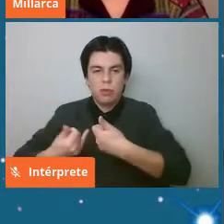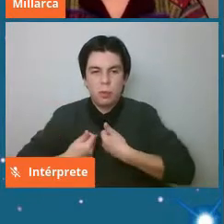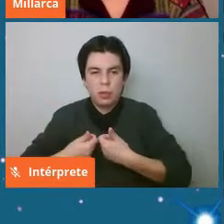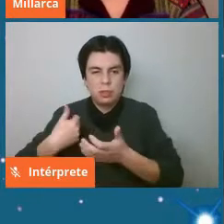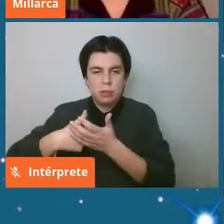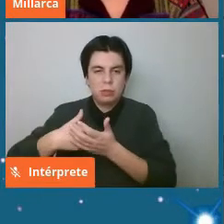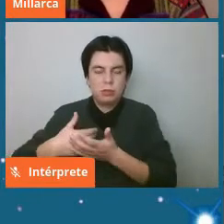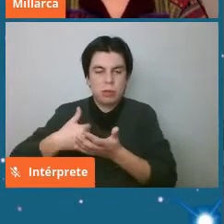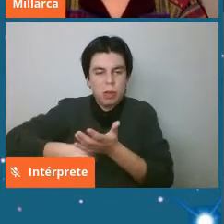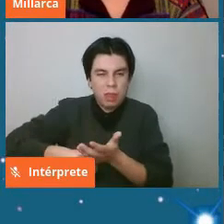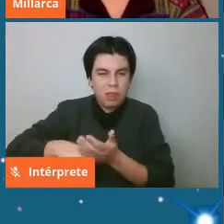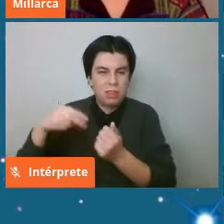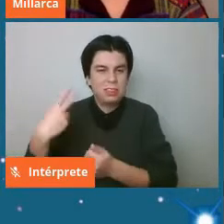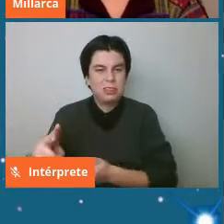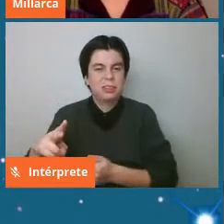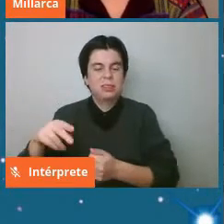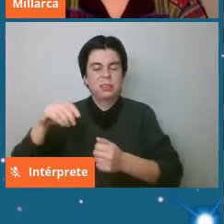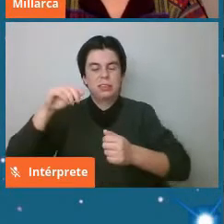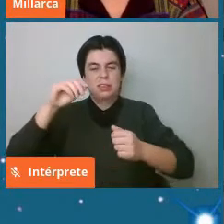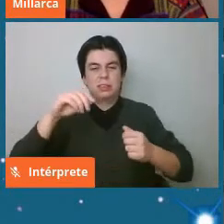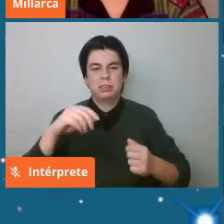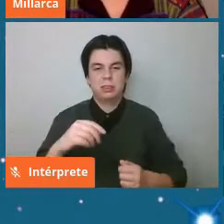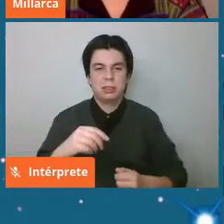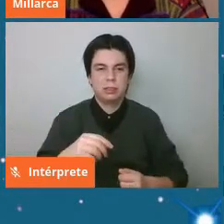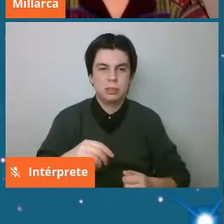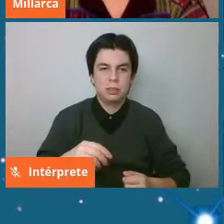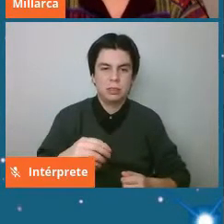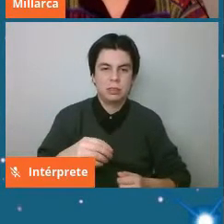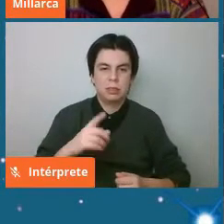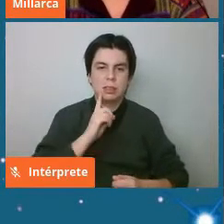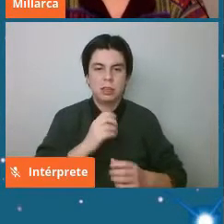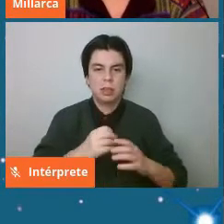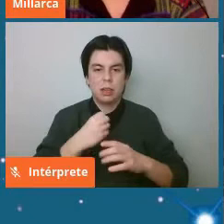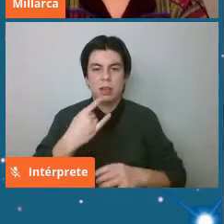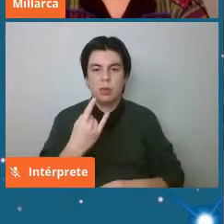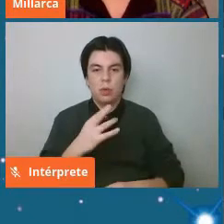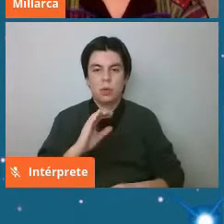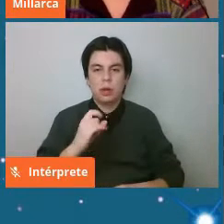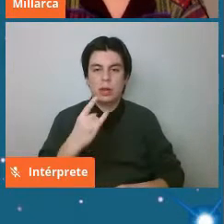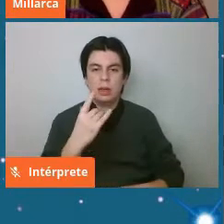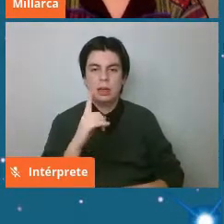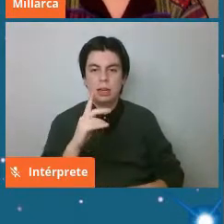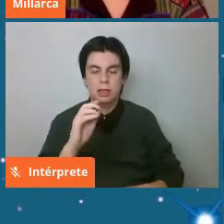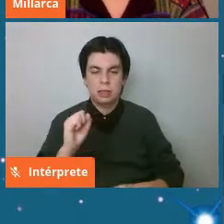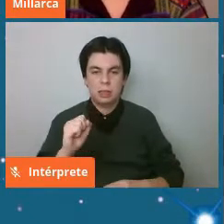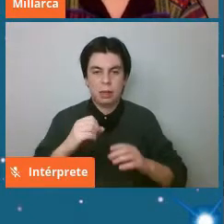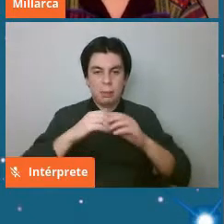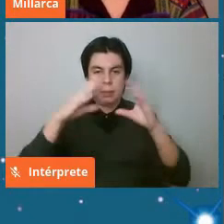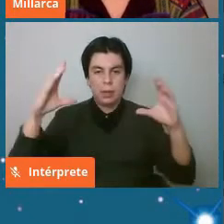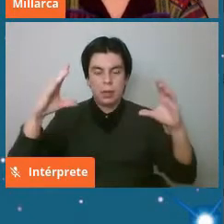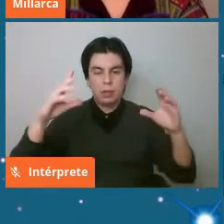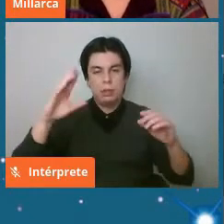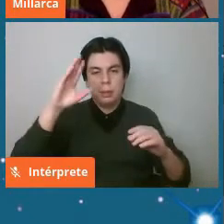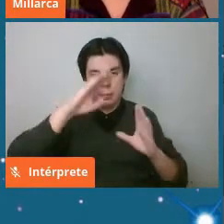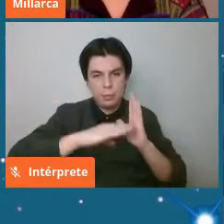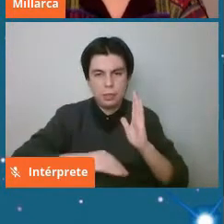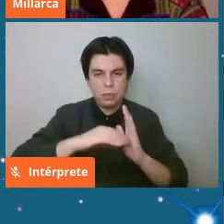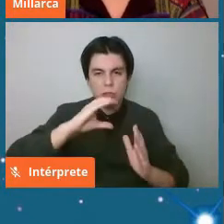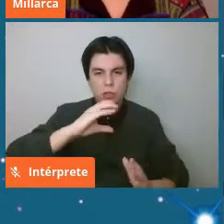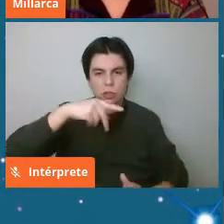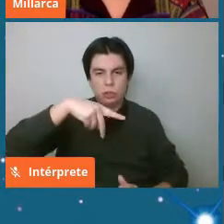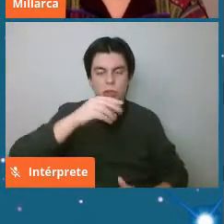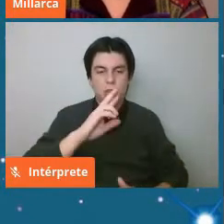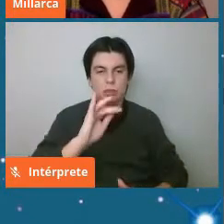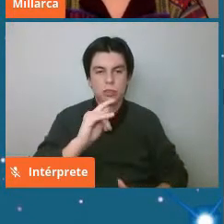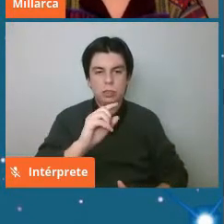de un tipo de un tipo de meteorito que se llama Ureilita menos de los condritos de estatita